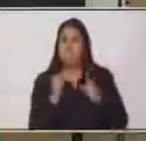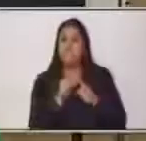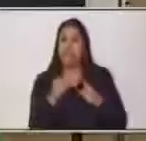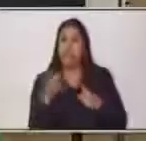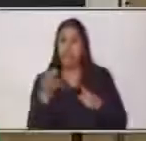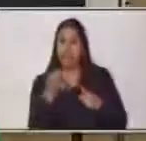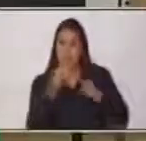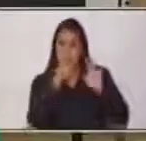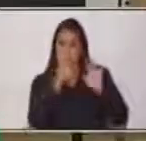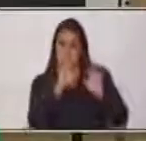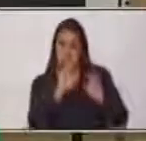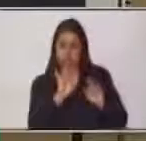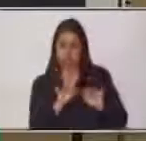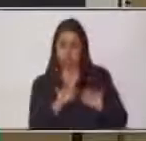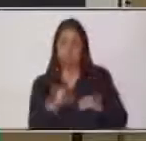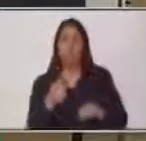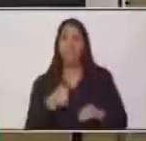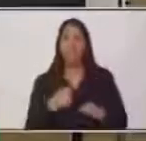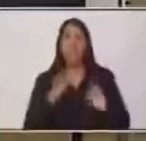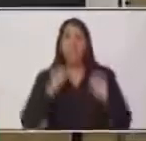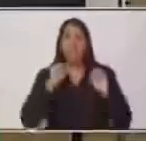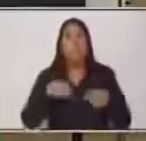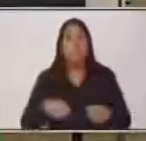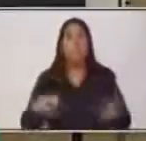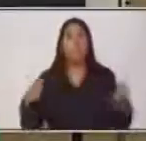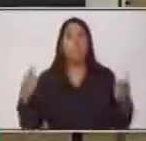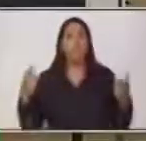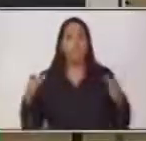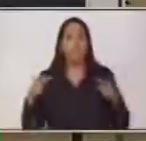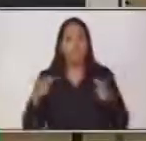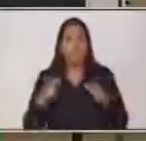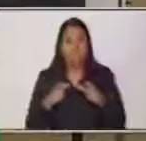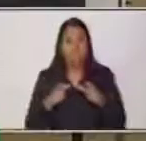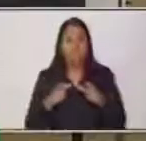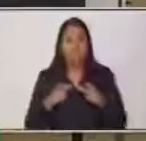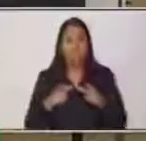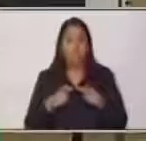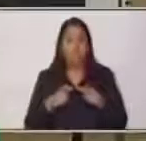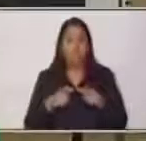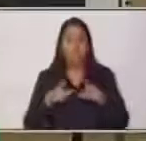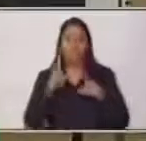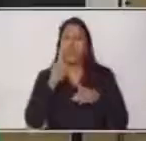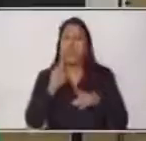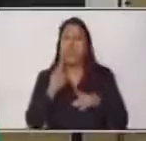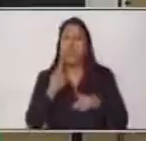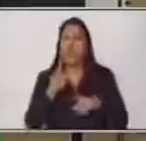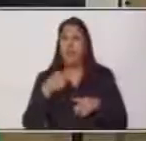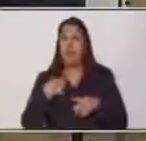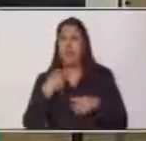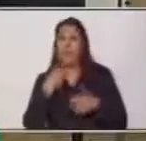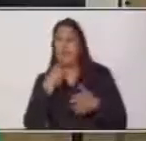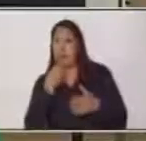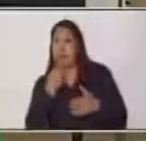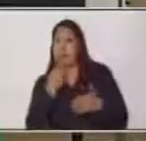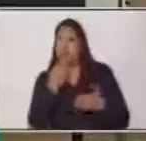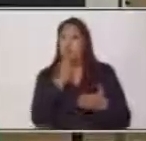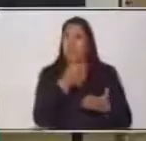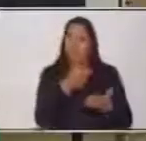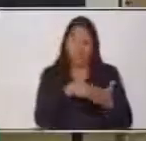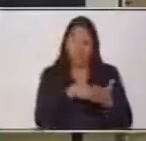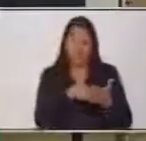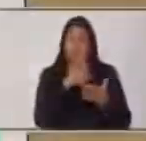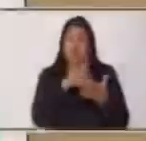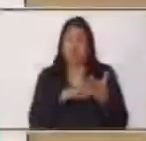lograr sintetizar, lograr expresar con sentido, coherencia, cohesión